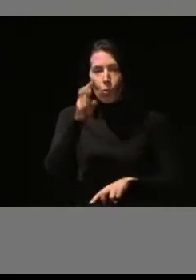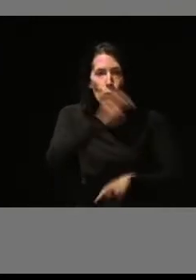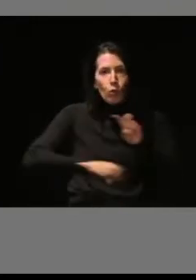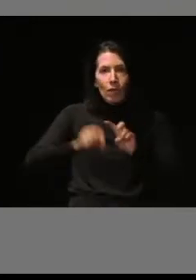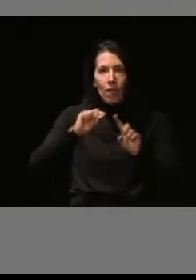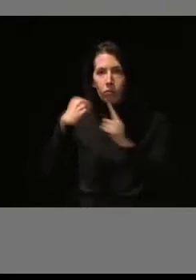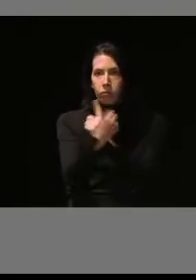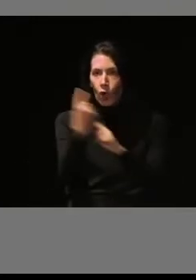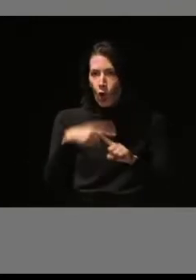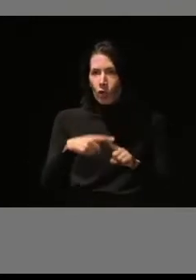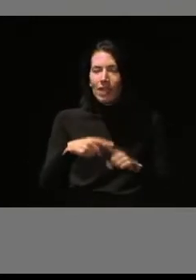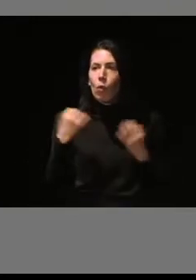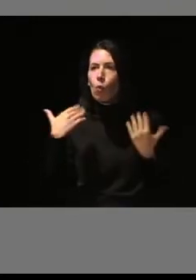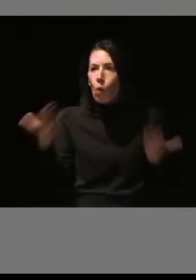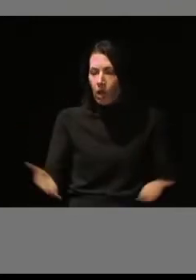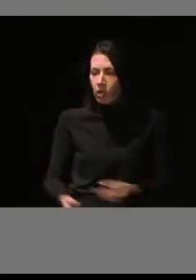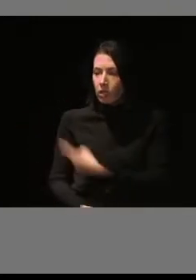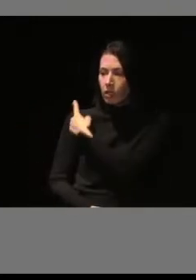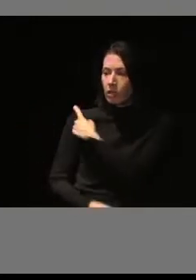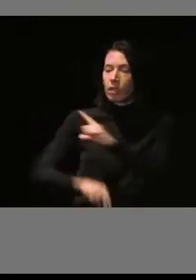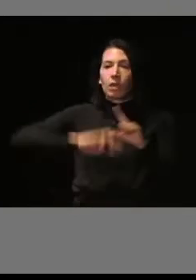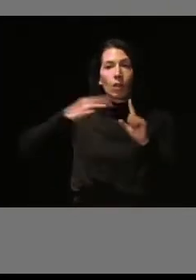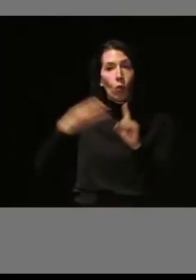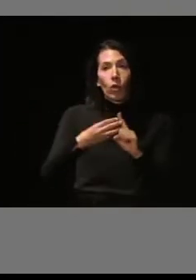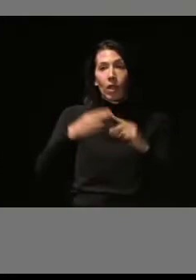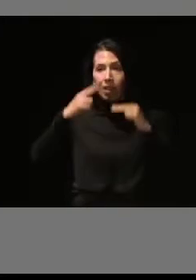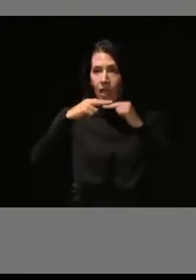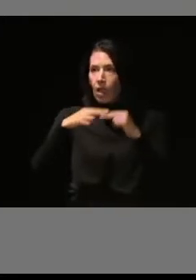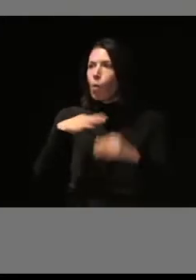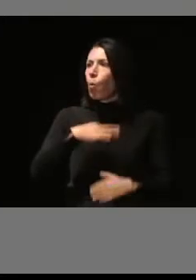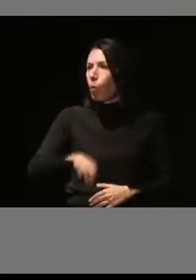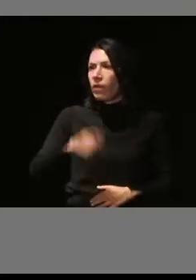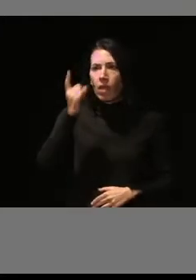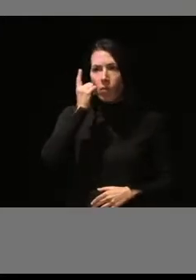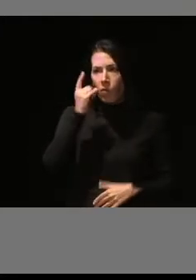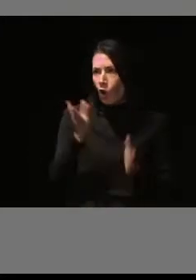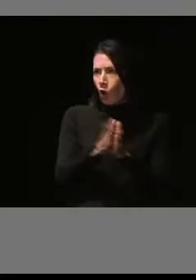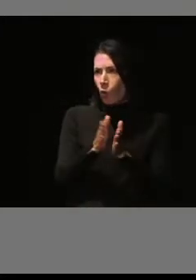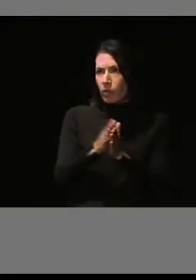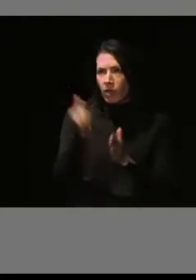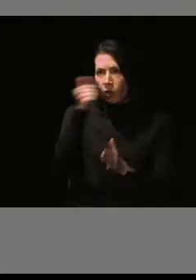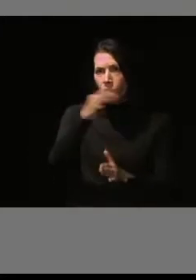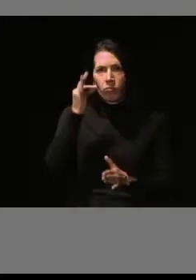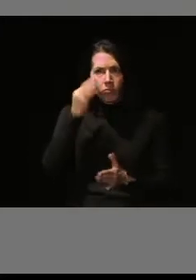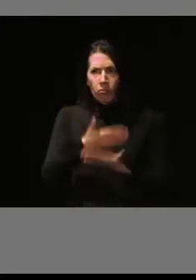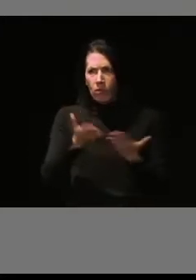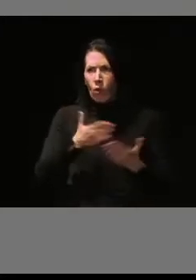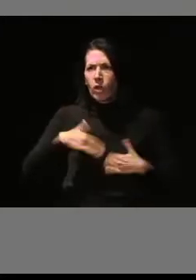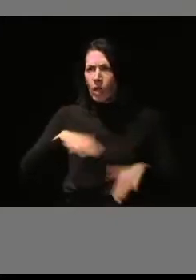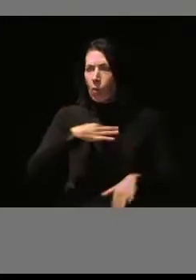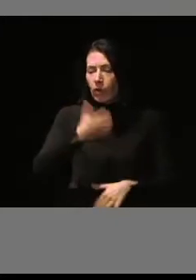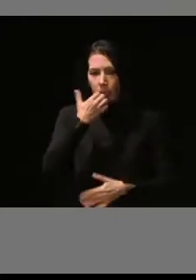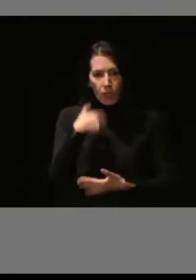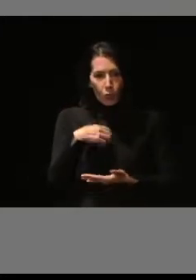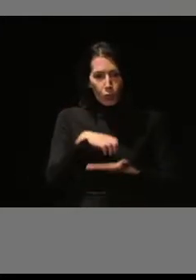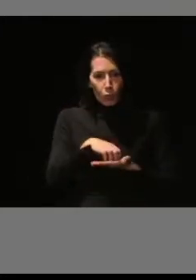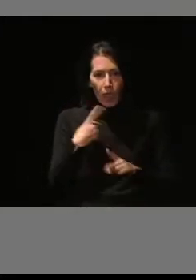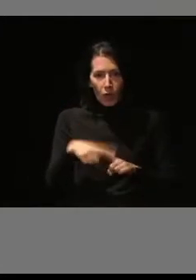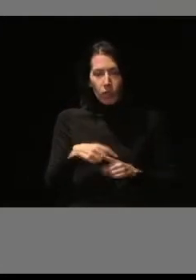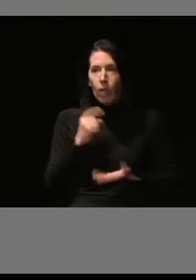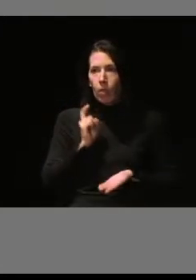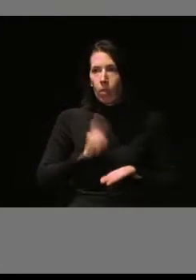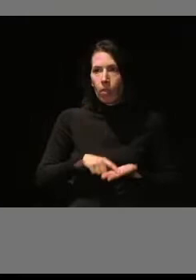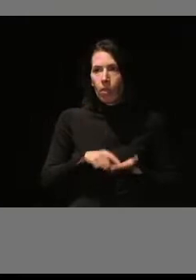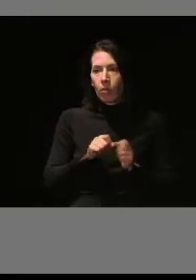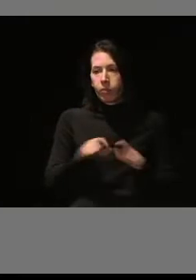La herramienta web con un enlace aplicable desde el móvil de cualquier compañero o compañera para poder consultar si tienen alguna duda en el procedimiento a